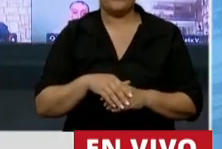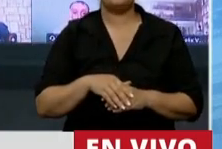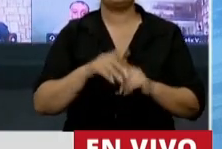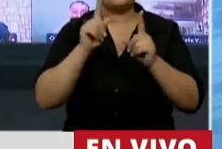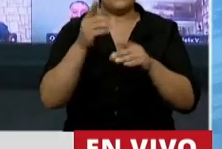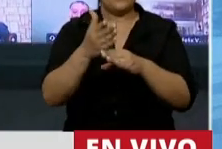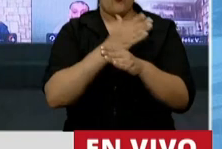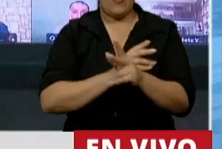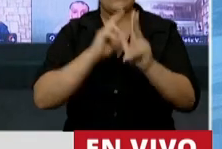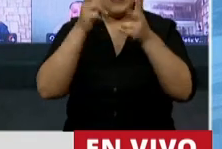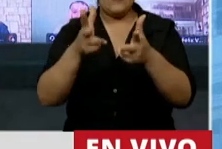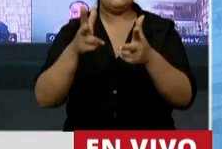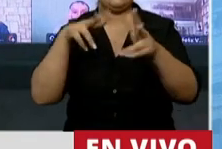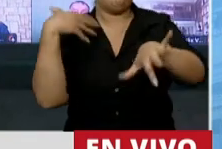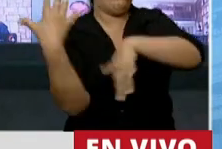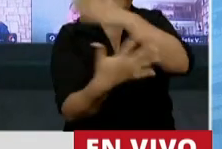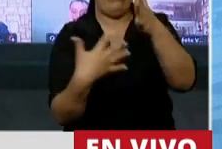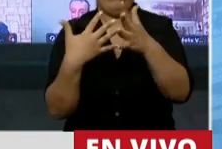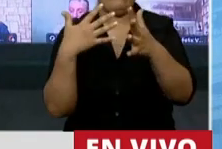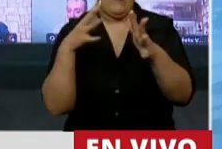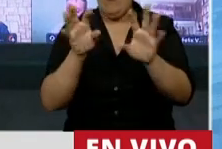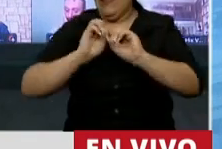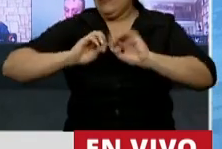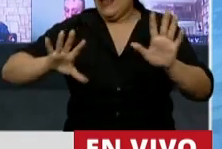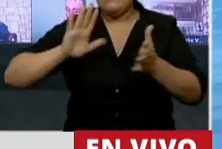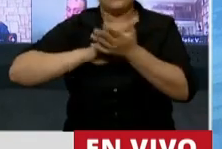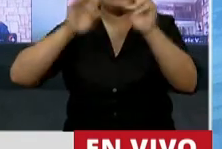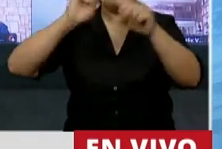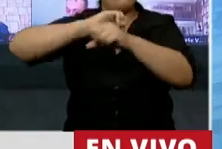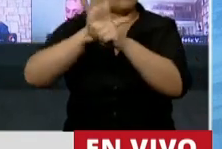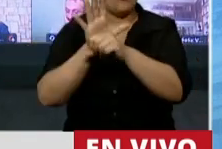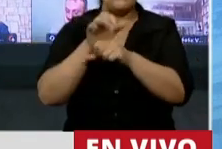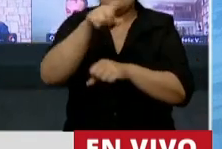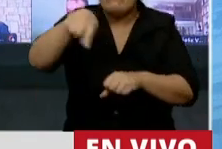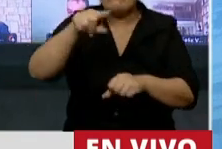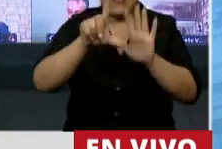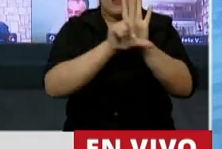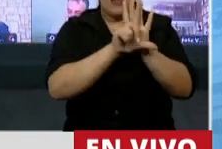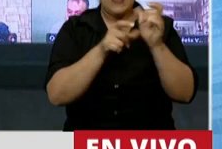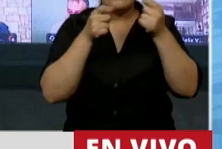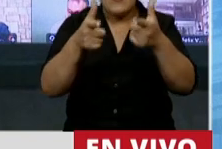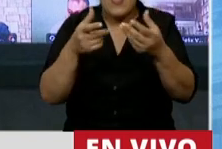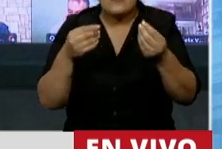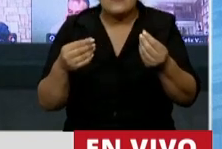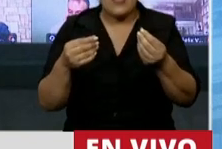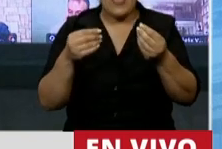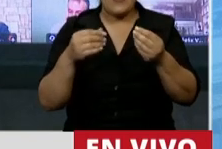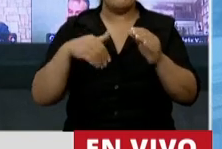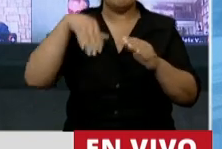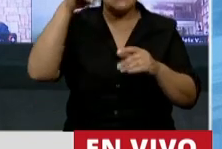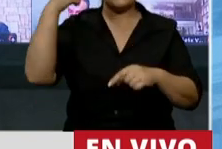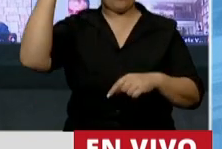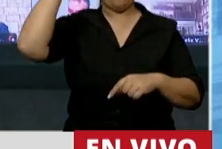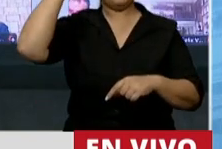como les dije anteriormente, al COVID. Estas son las cosas que nos tienen que invitar. Esta ley lo que va a generar es la idea de la